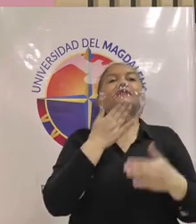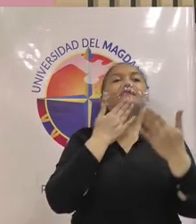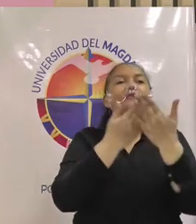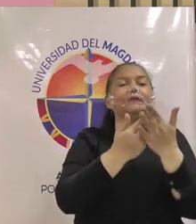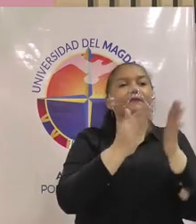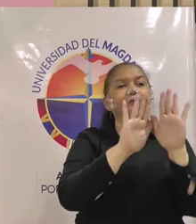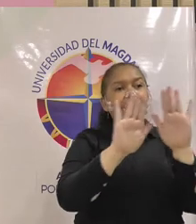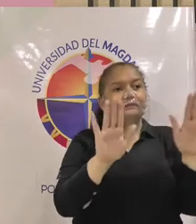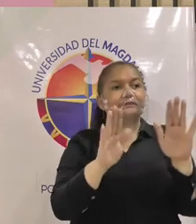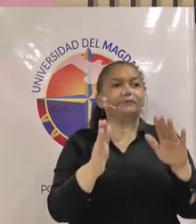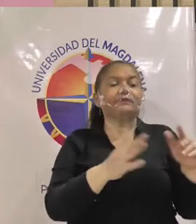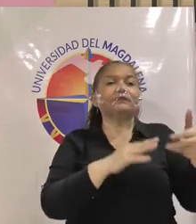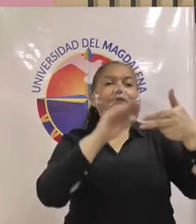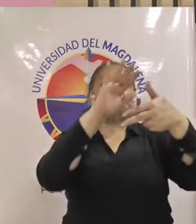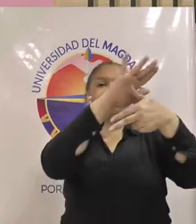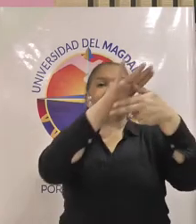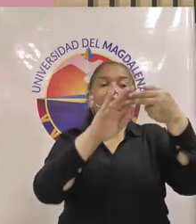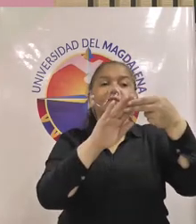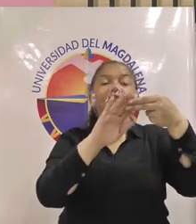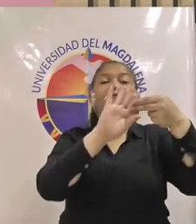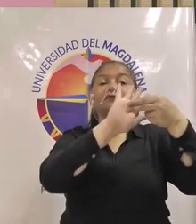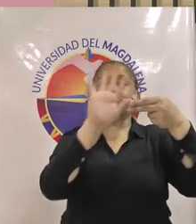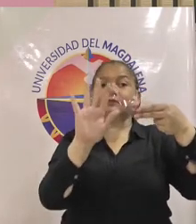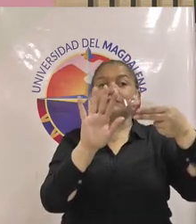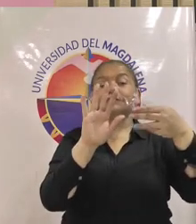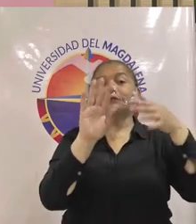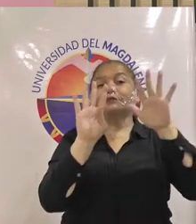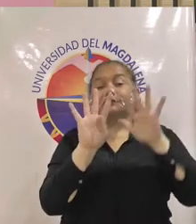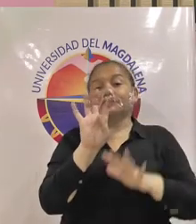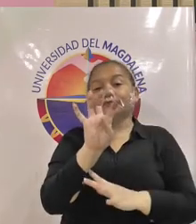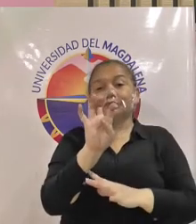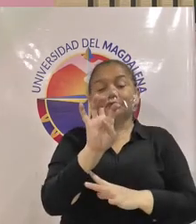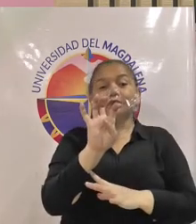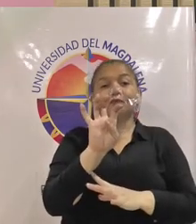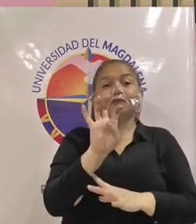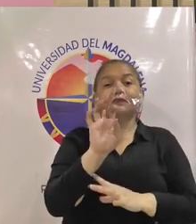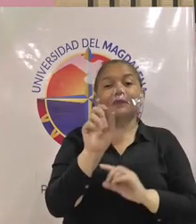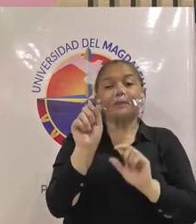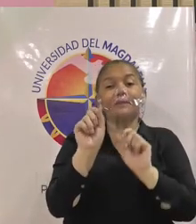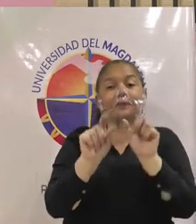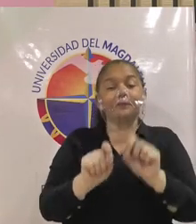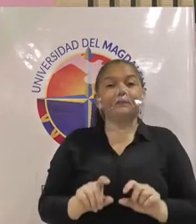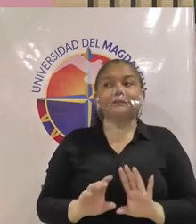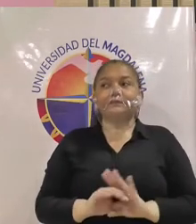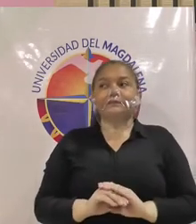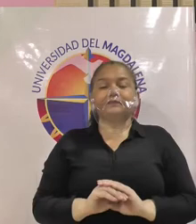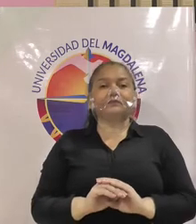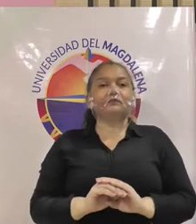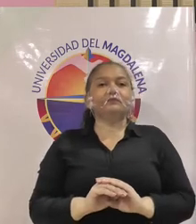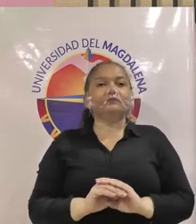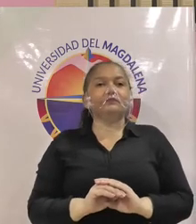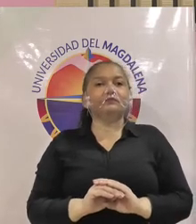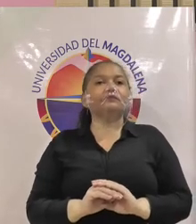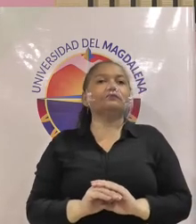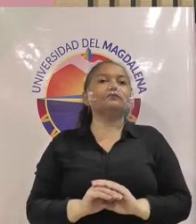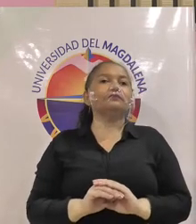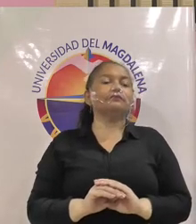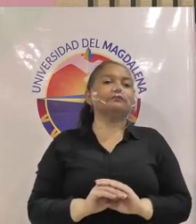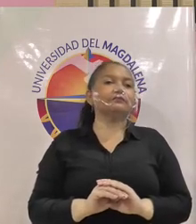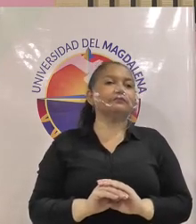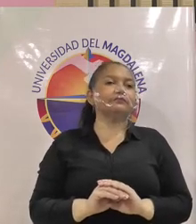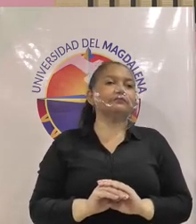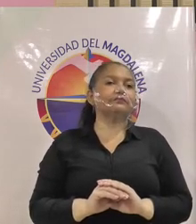preguntas las formuladas vamos a seguir el mismo orden que